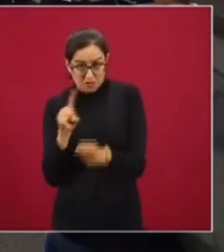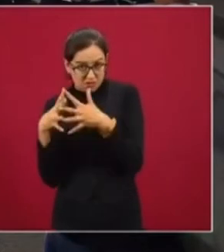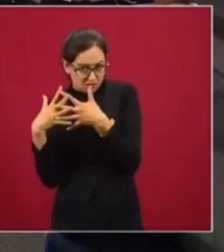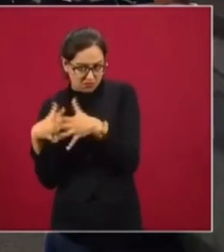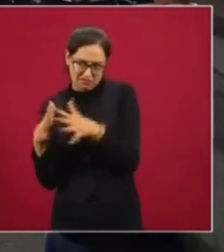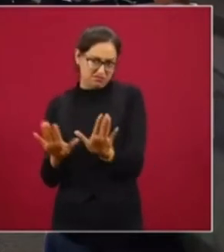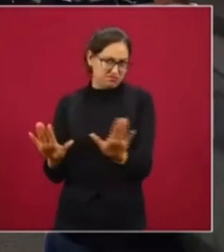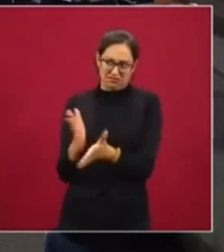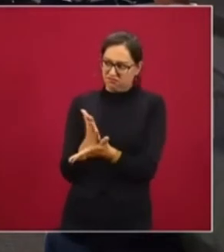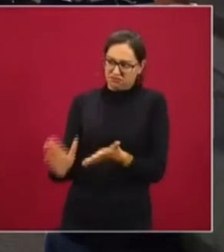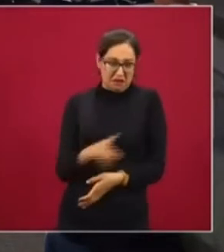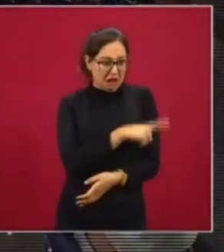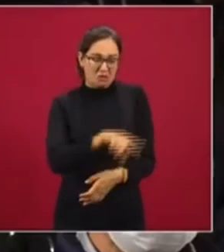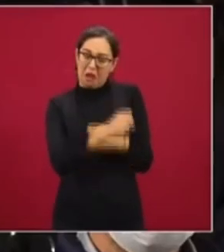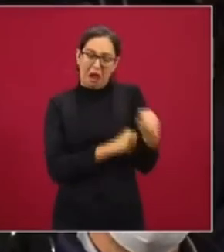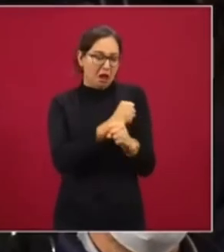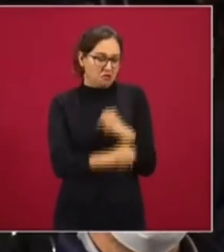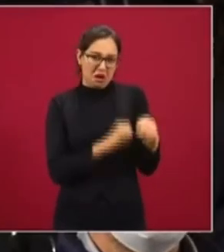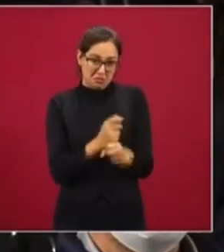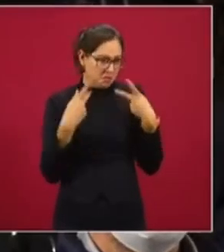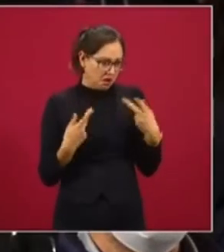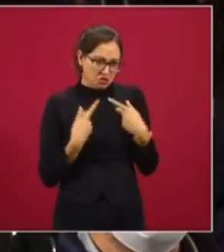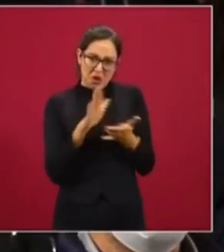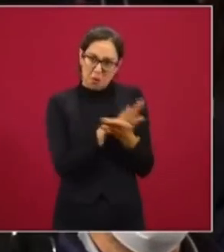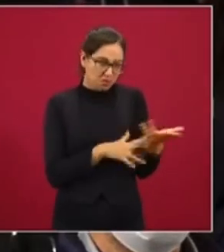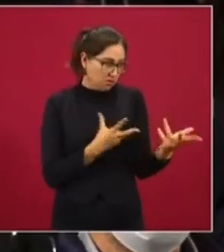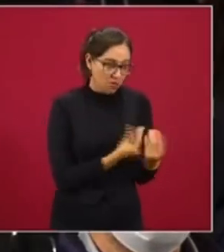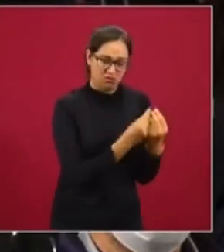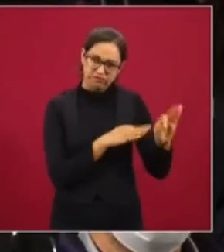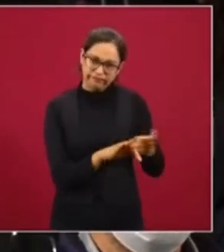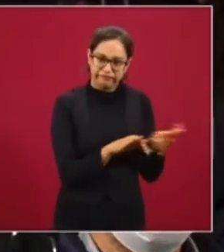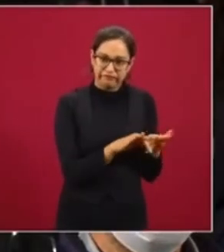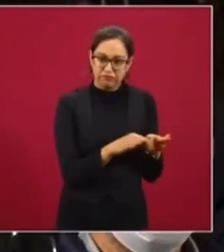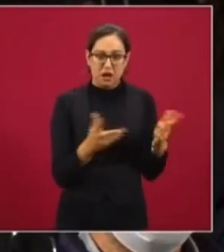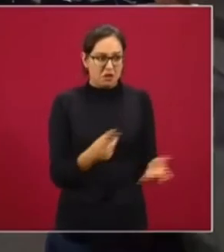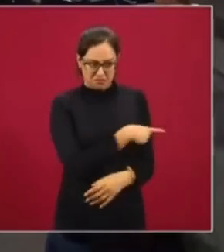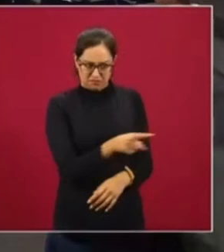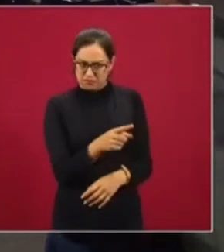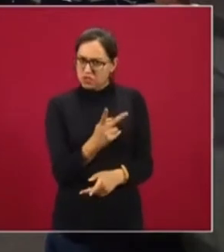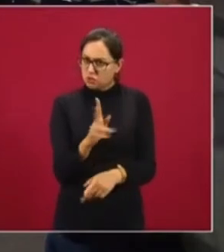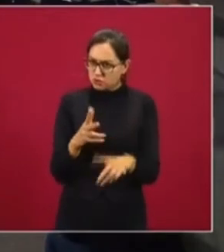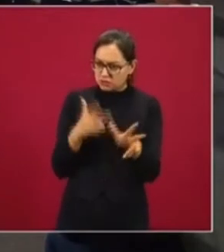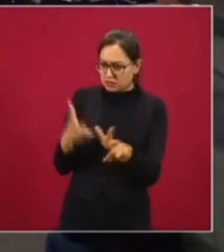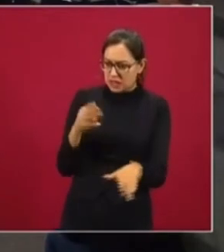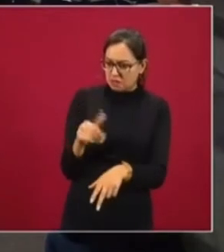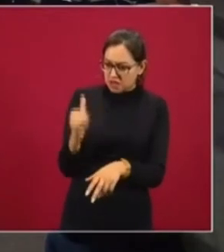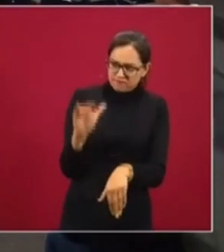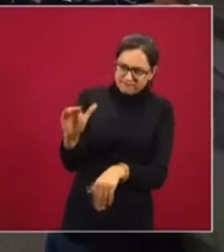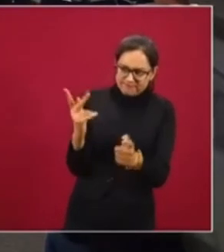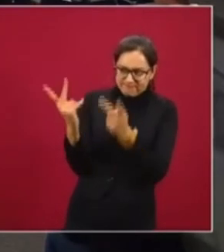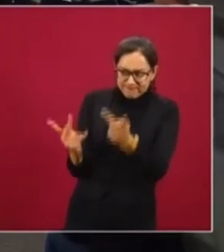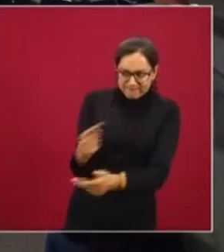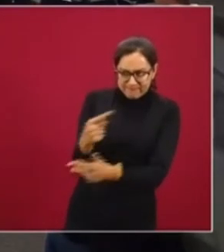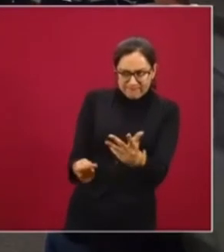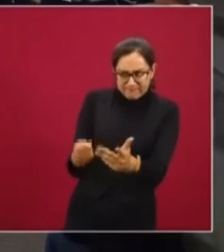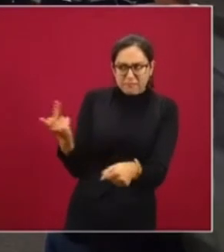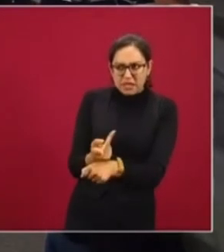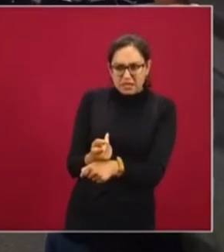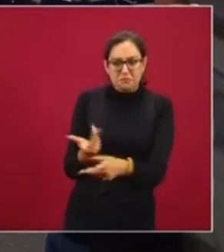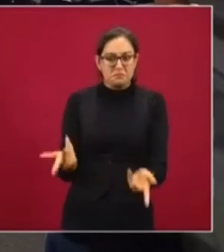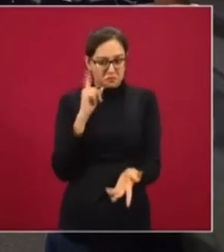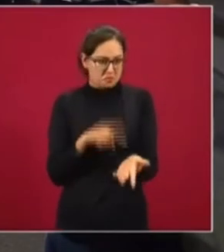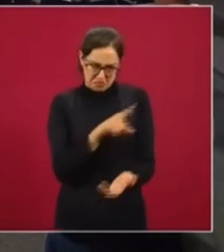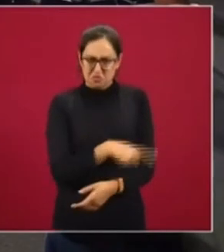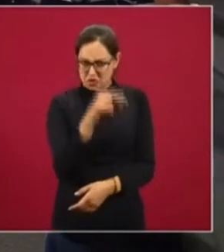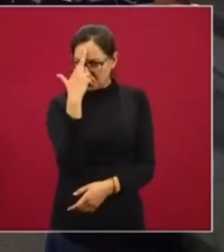desde hace décadas con la gente ahí abajo. Me parece que los cuestionamientos que puedan hacer a un proyecto como el Tren Maya, pues están argumentados y fundamentados, pero mire, más allá de eso, y